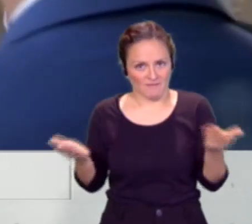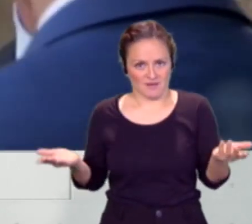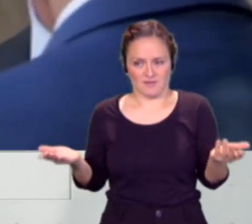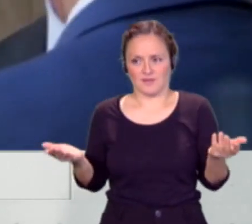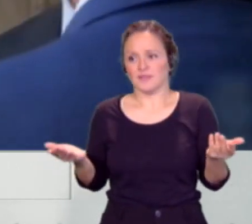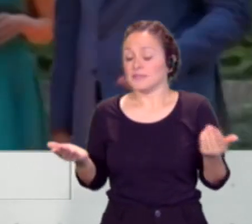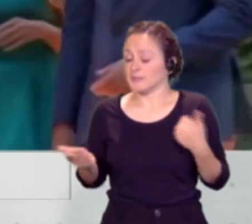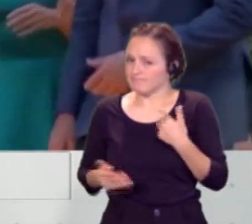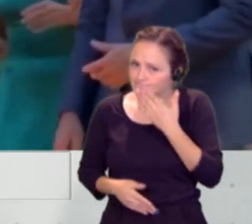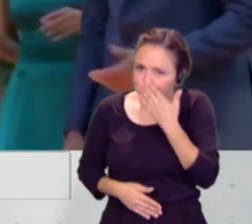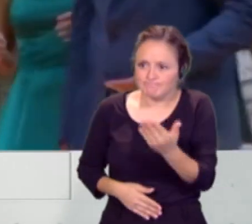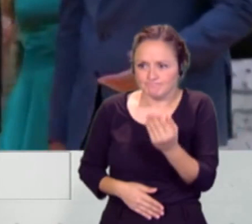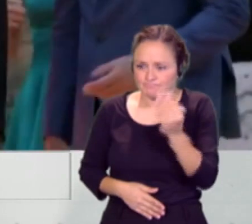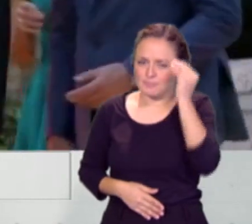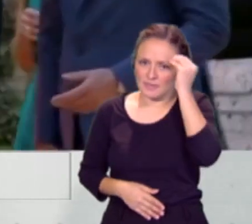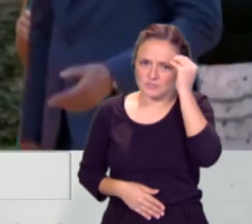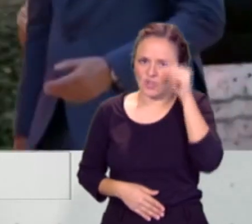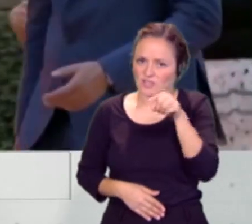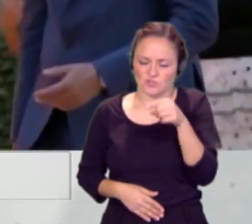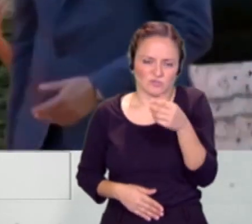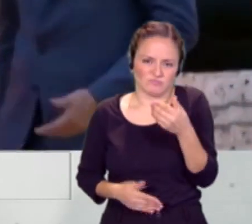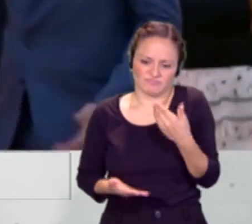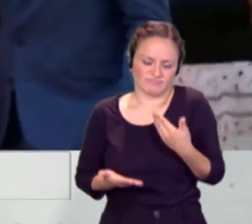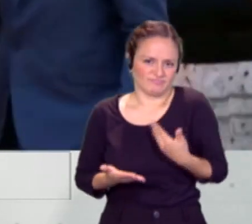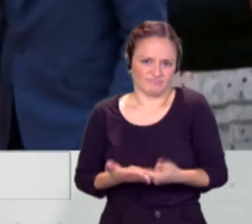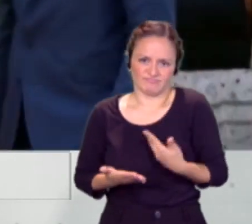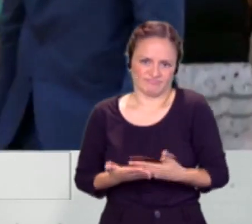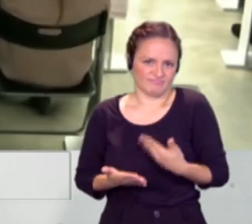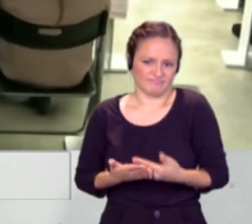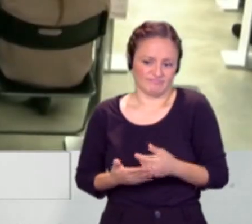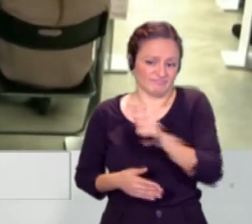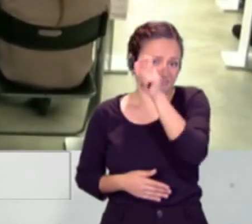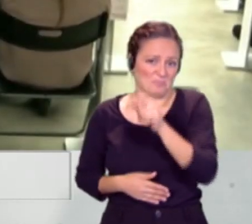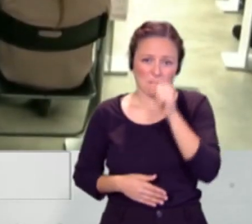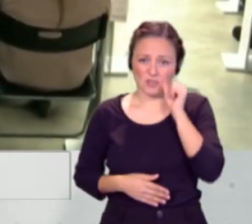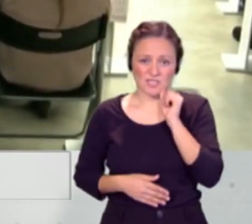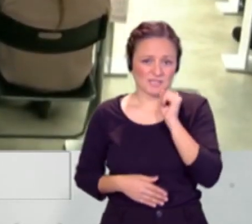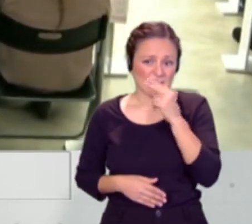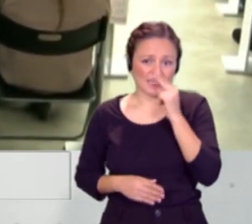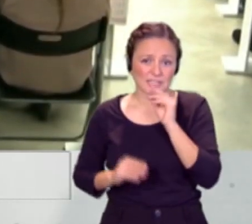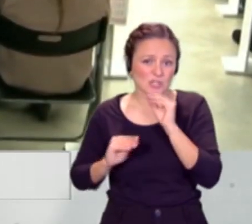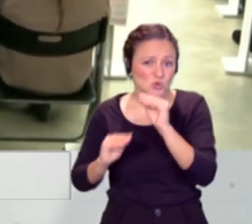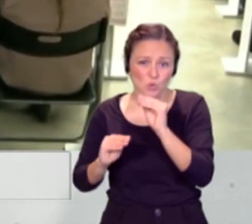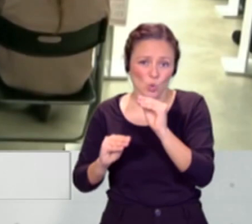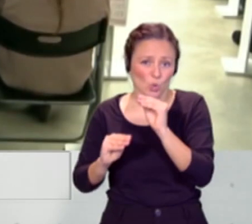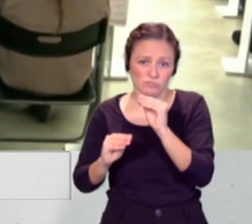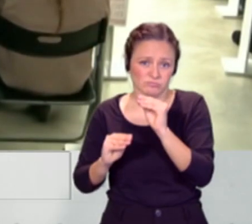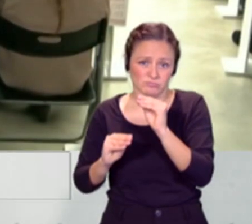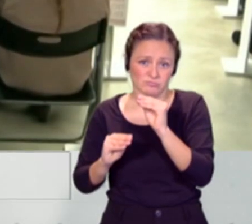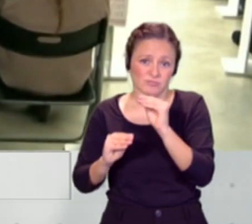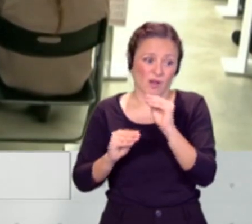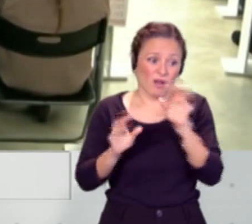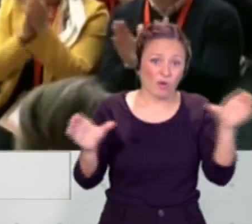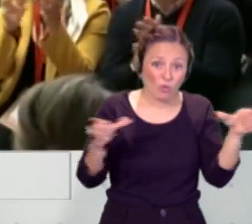que esto es una prueba más de que los intereses de Pedro Sánchez no están en absoluto, alineados con los